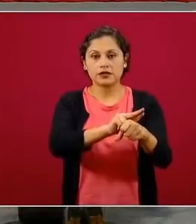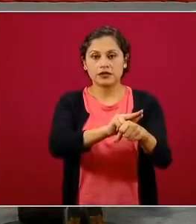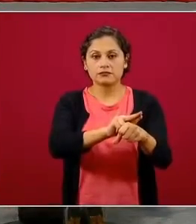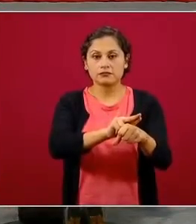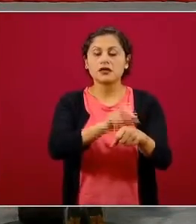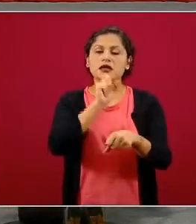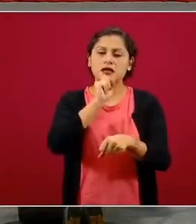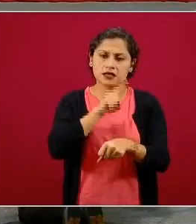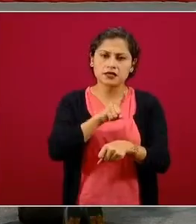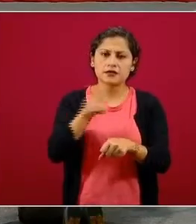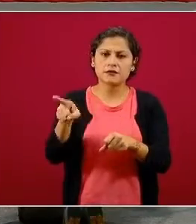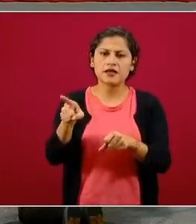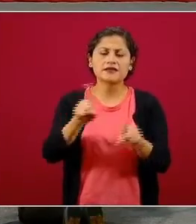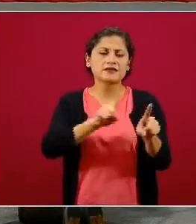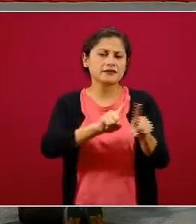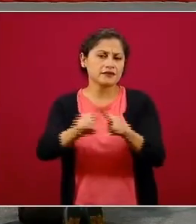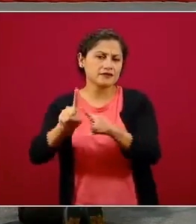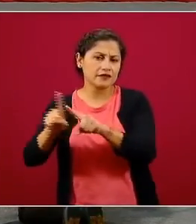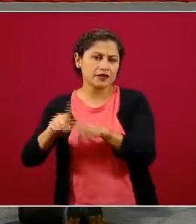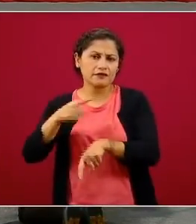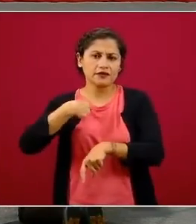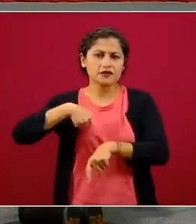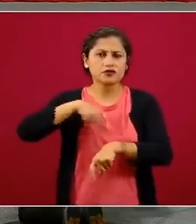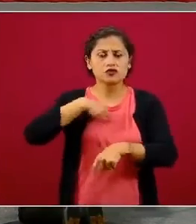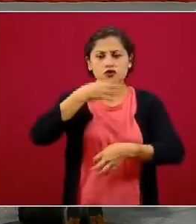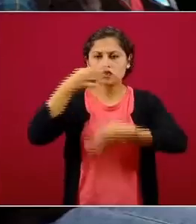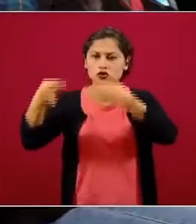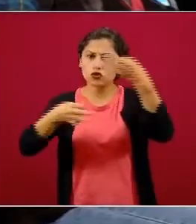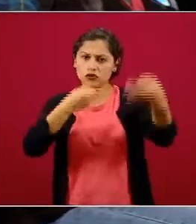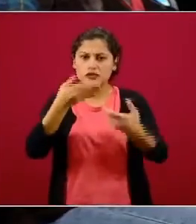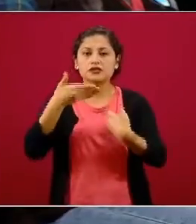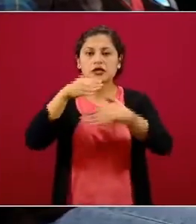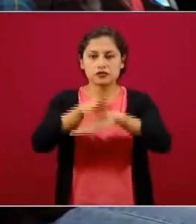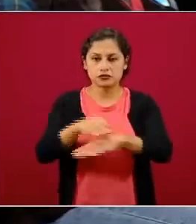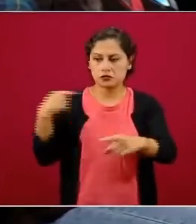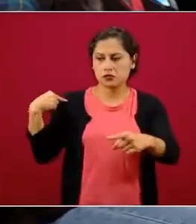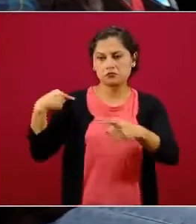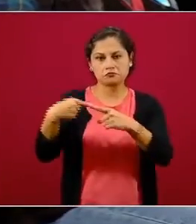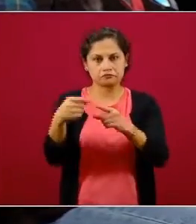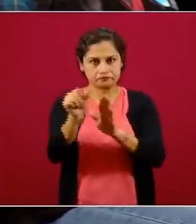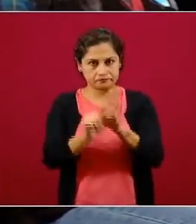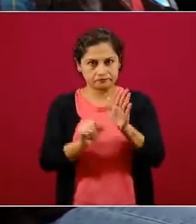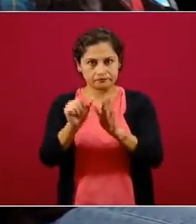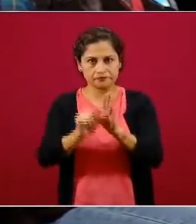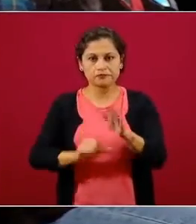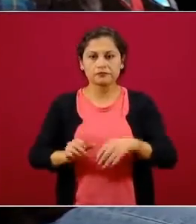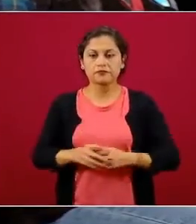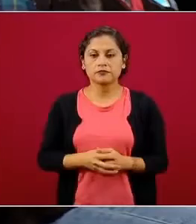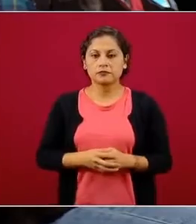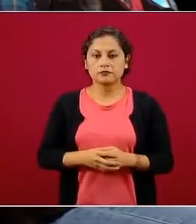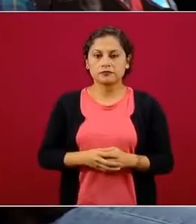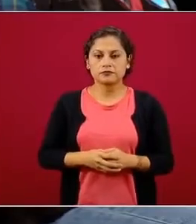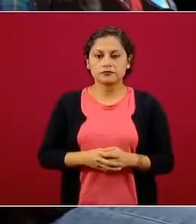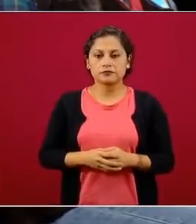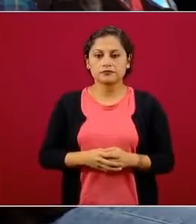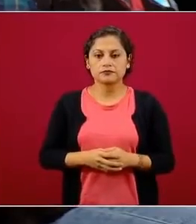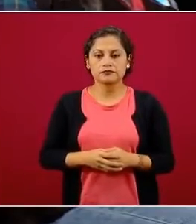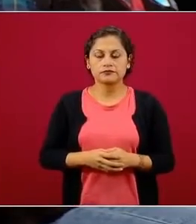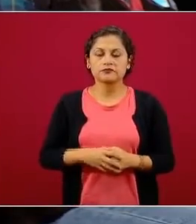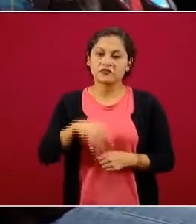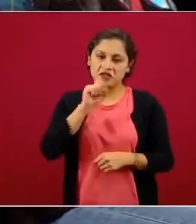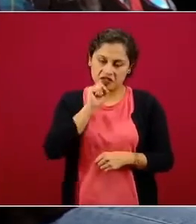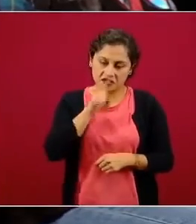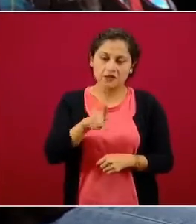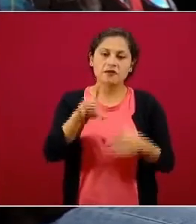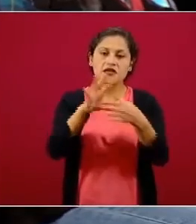otros reportajes que hemos estado haciendo en estos meses, es el abandono total que había